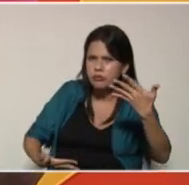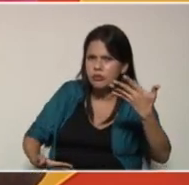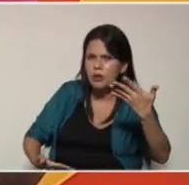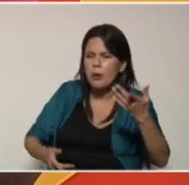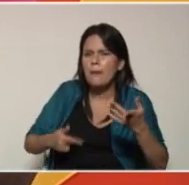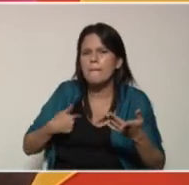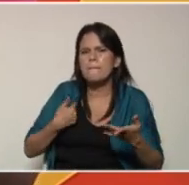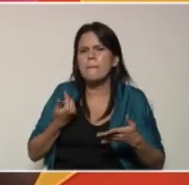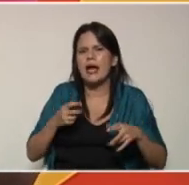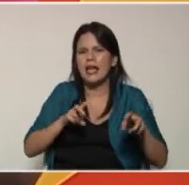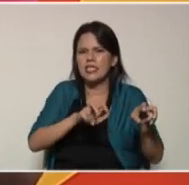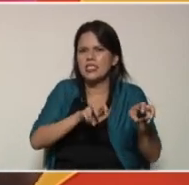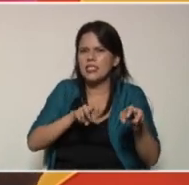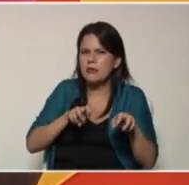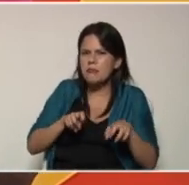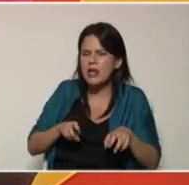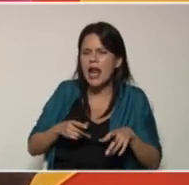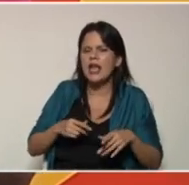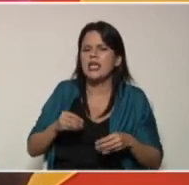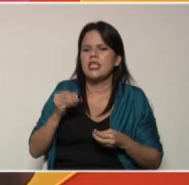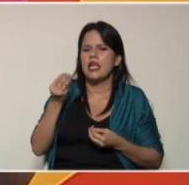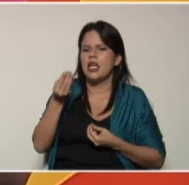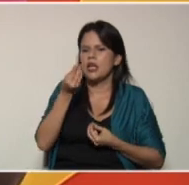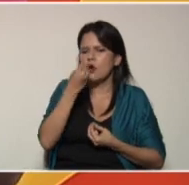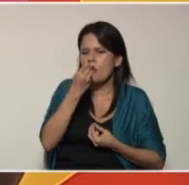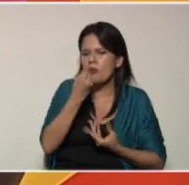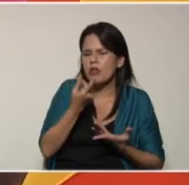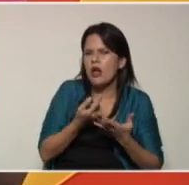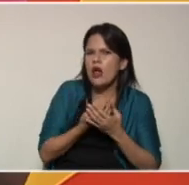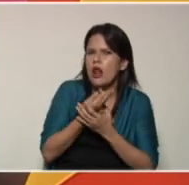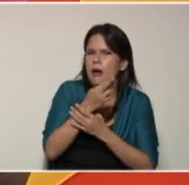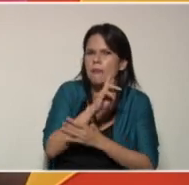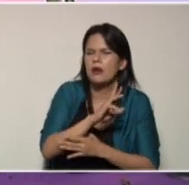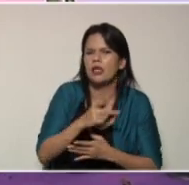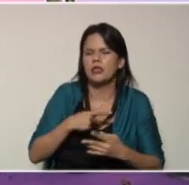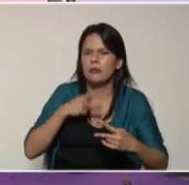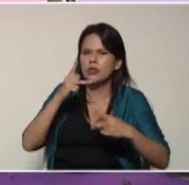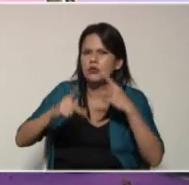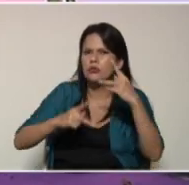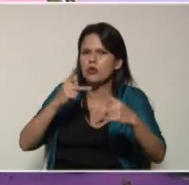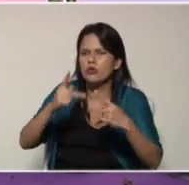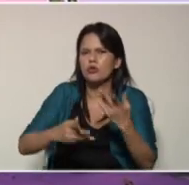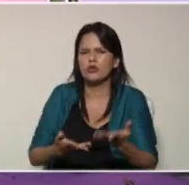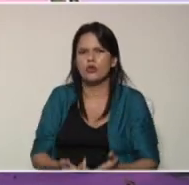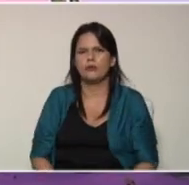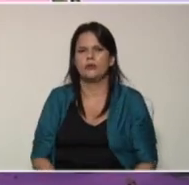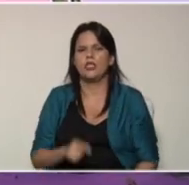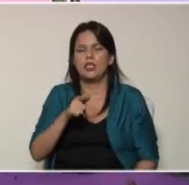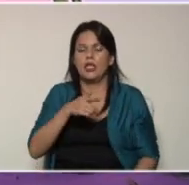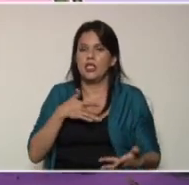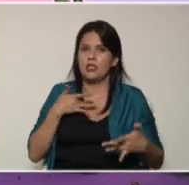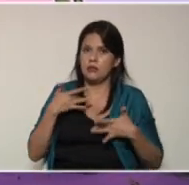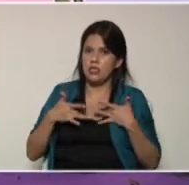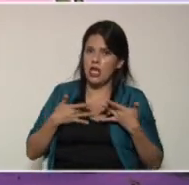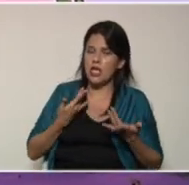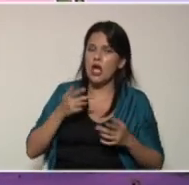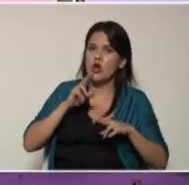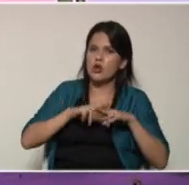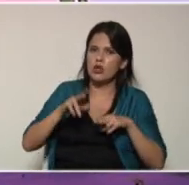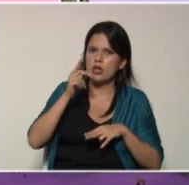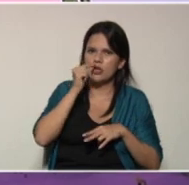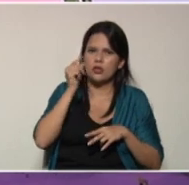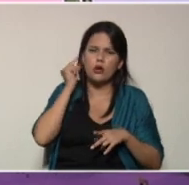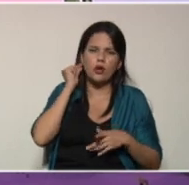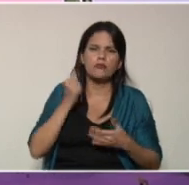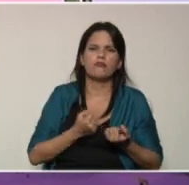de cosechas que podemos utilizar ese tipo de sustrato para su producción de verdad que este tipo de actividades a las niñas y a los niños